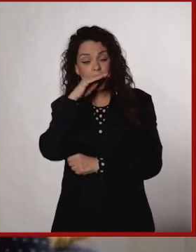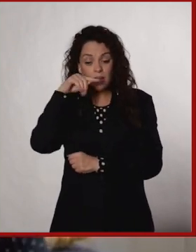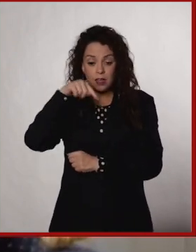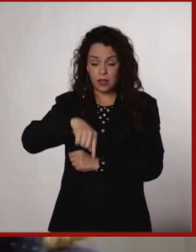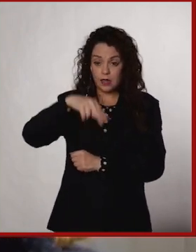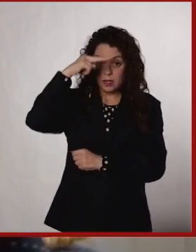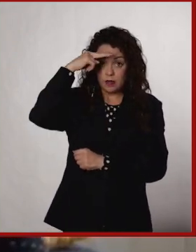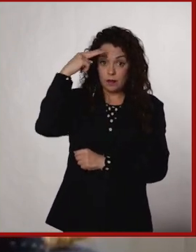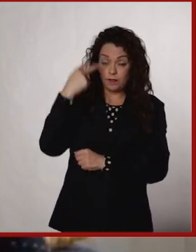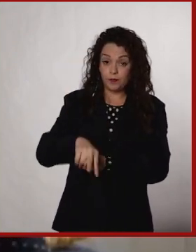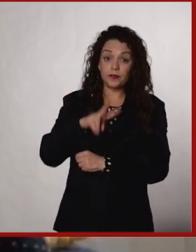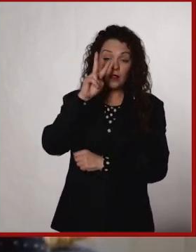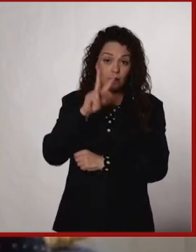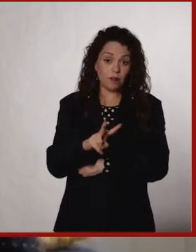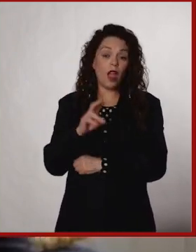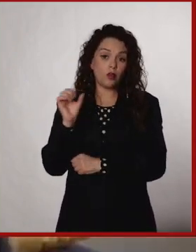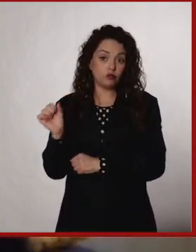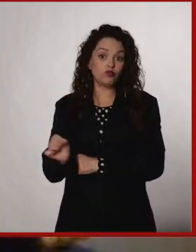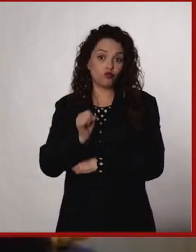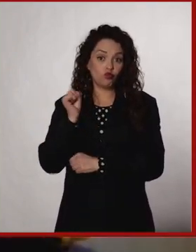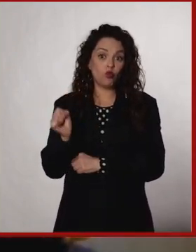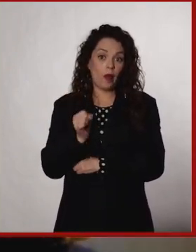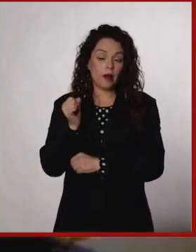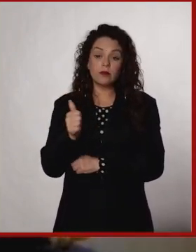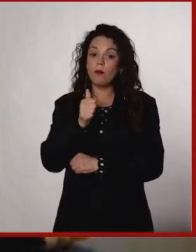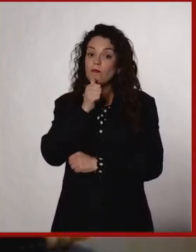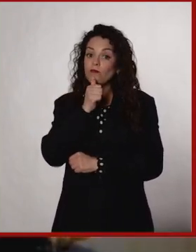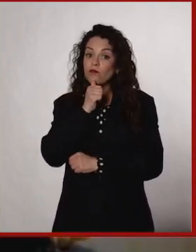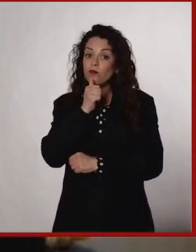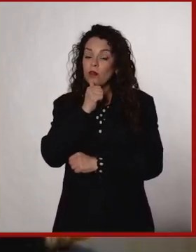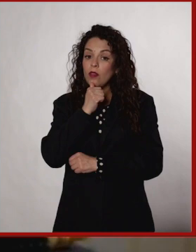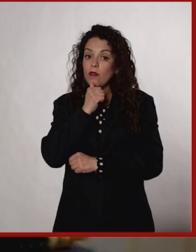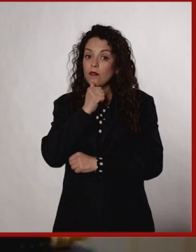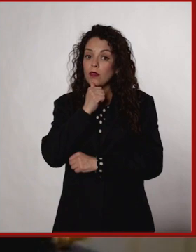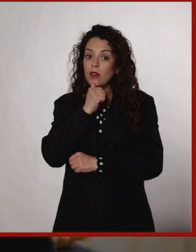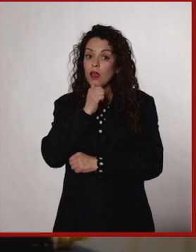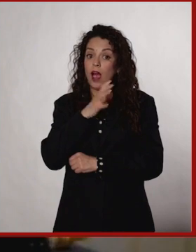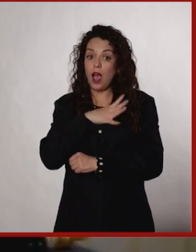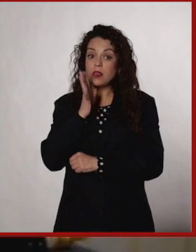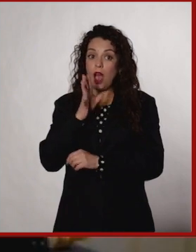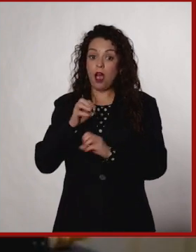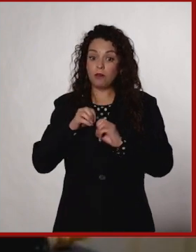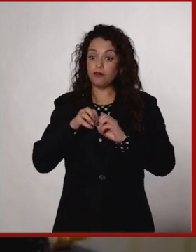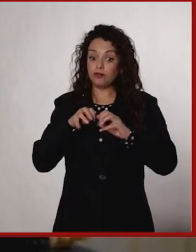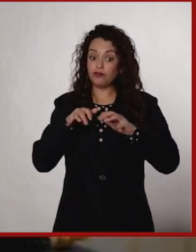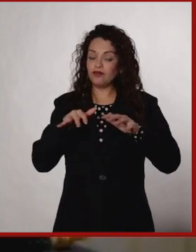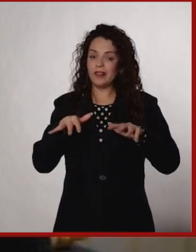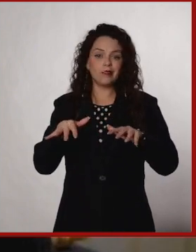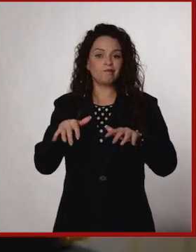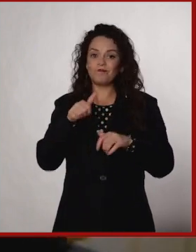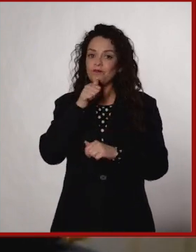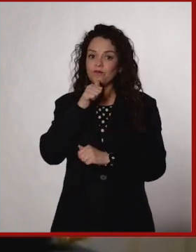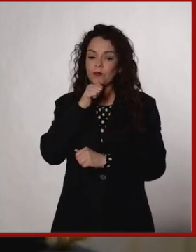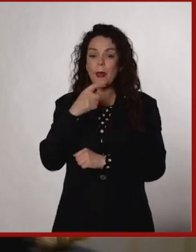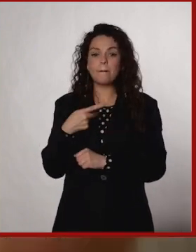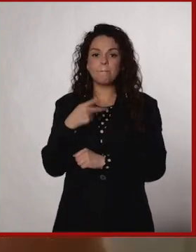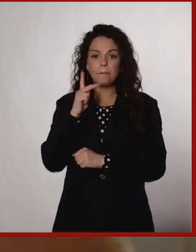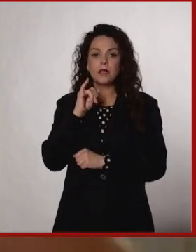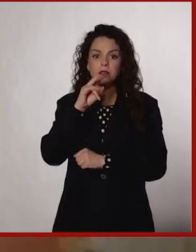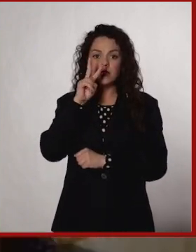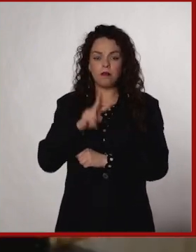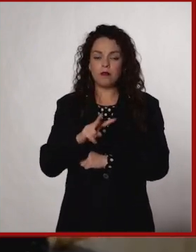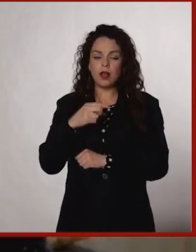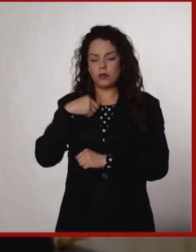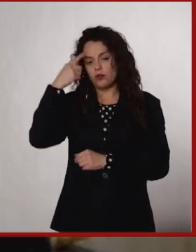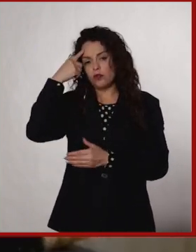En México, por suerte, eso no han logrado penetrar tanto por la orografía del país,